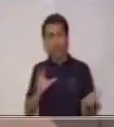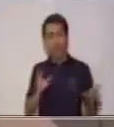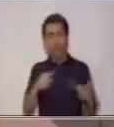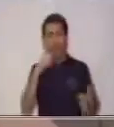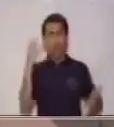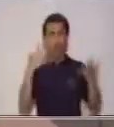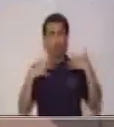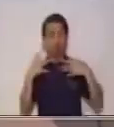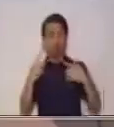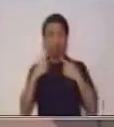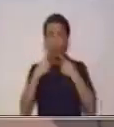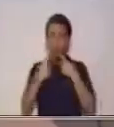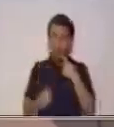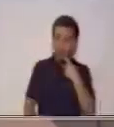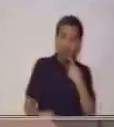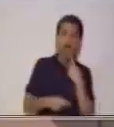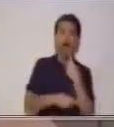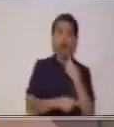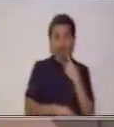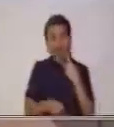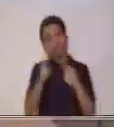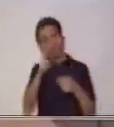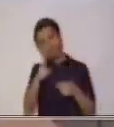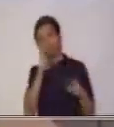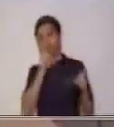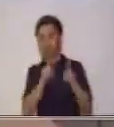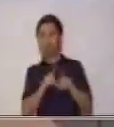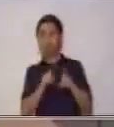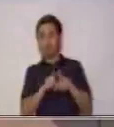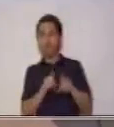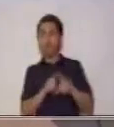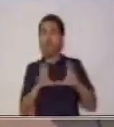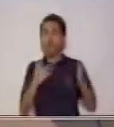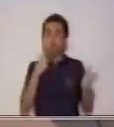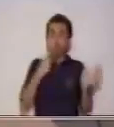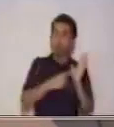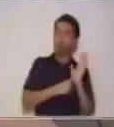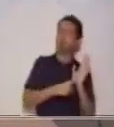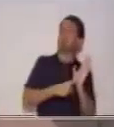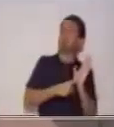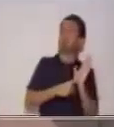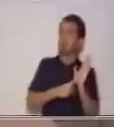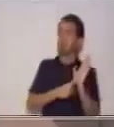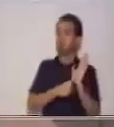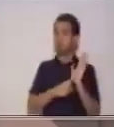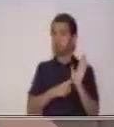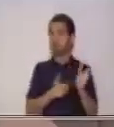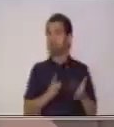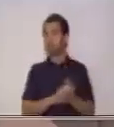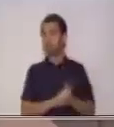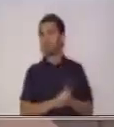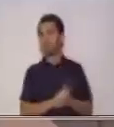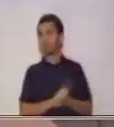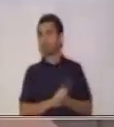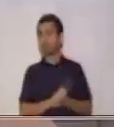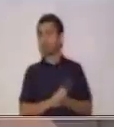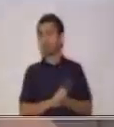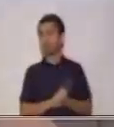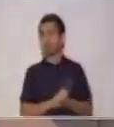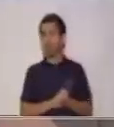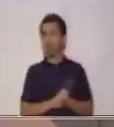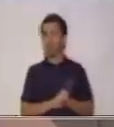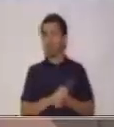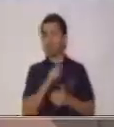llame la atención. Entonces, esto es parte de cómo lo presenta la publicidad. Pero esto, digamos,